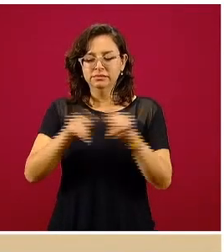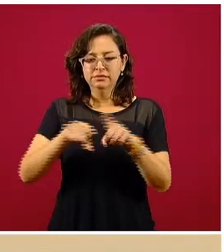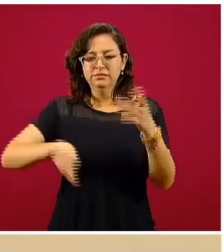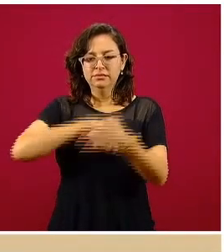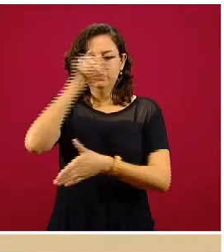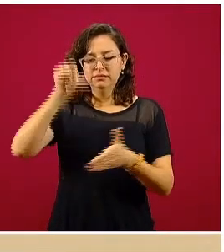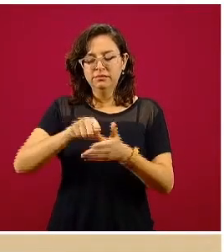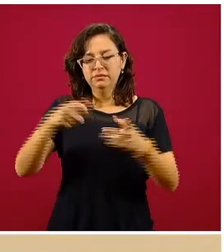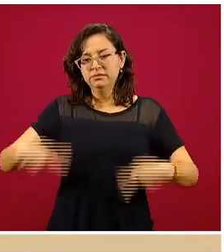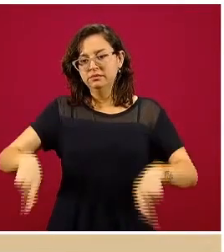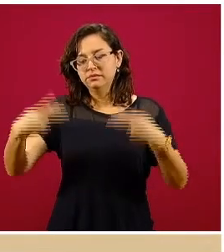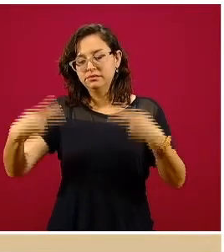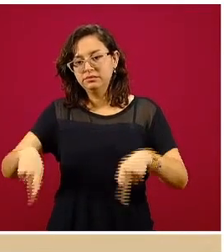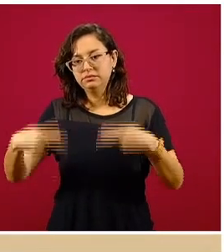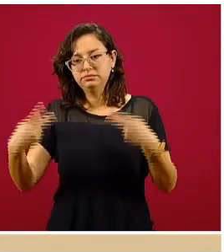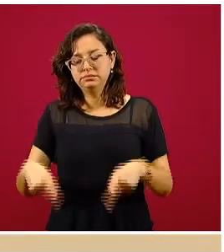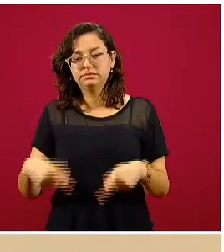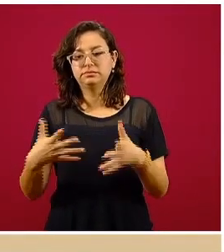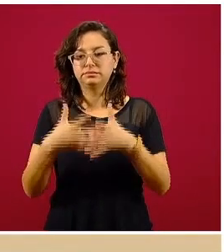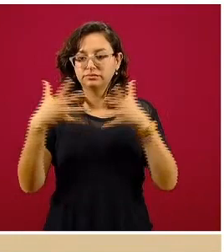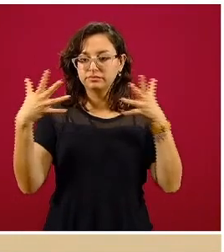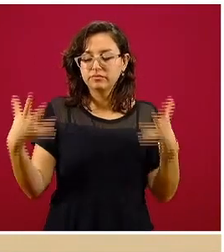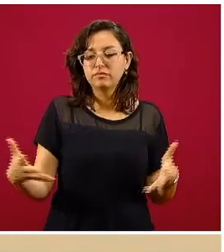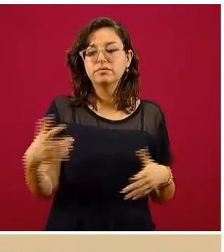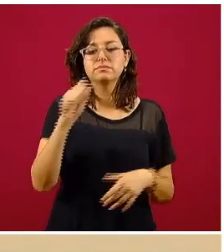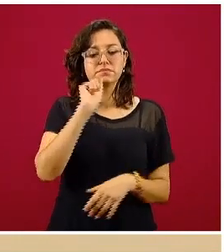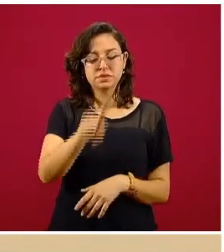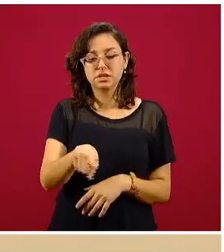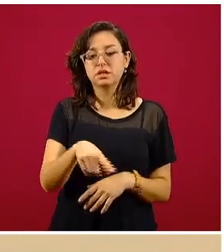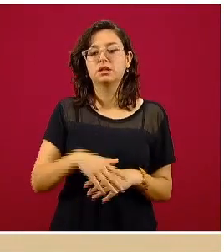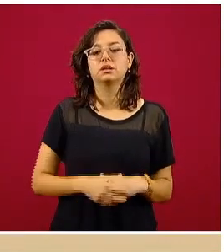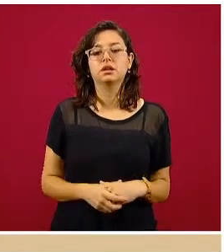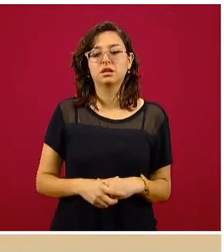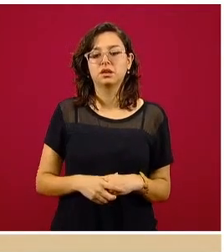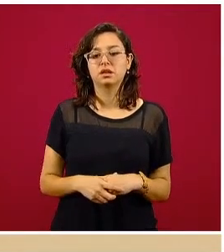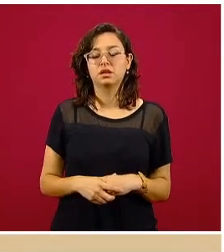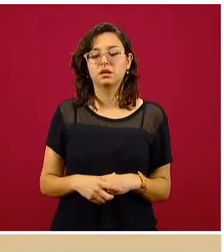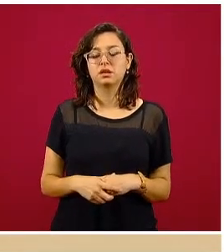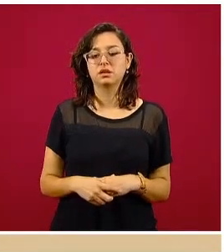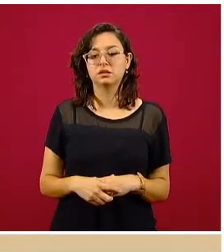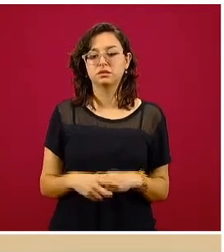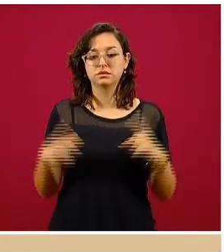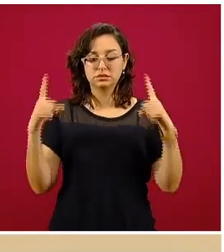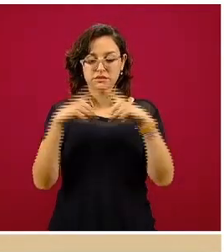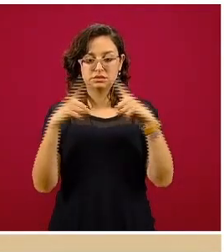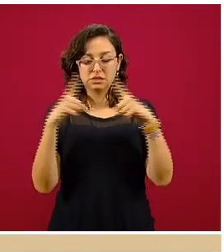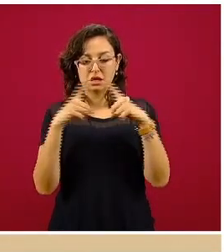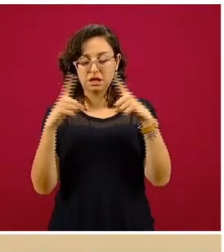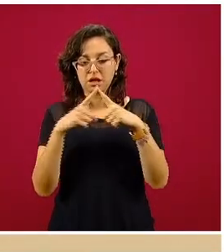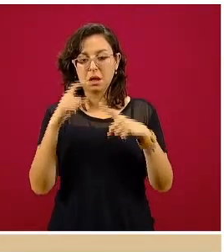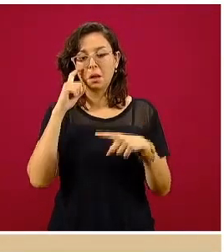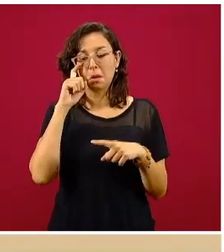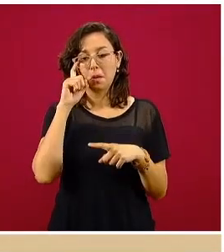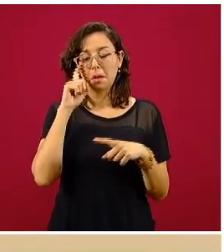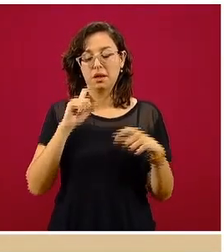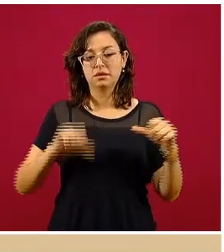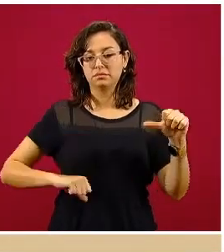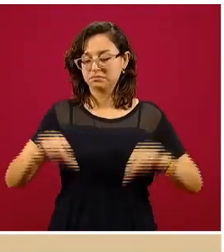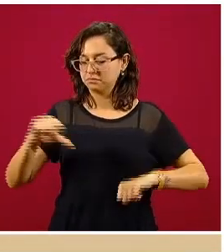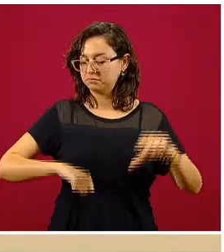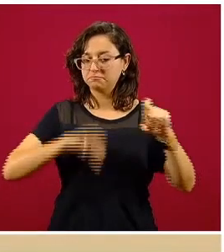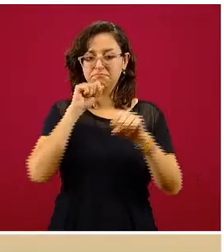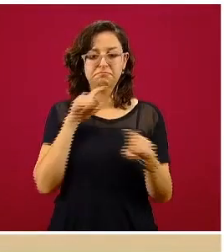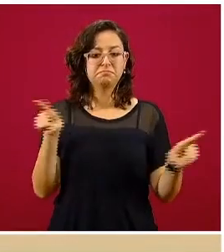y todo lo que conlleve en relación al centro comercial, los espacios de culto para las actividades religiosas,